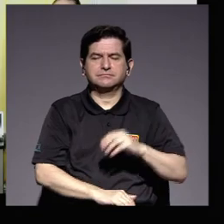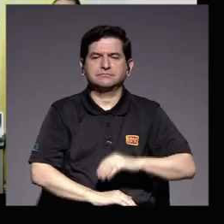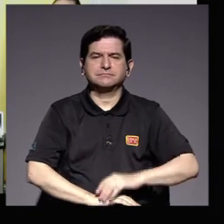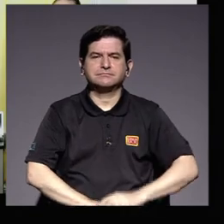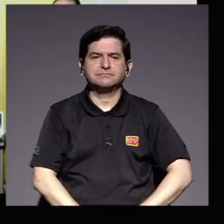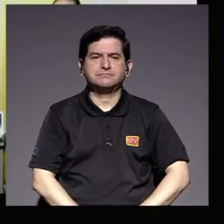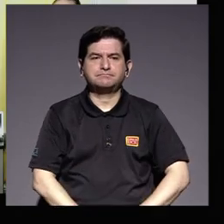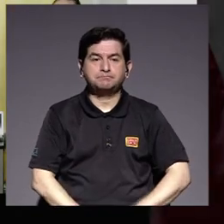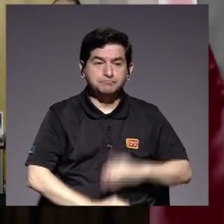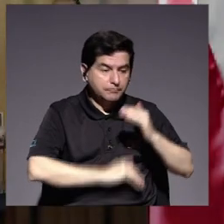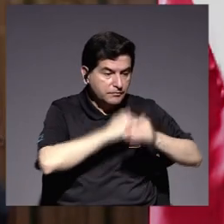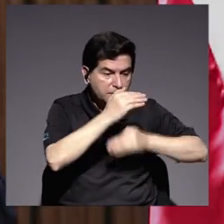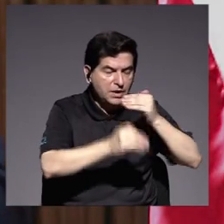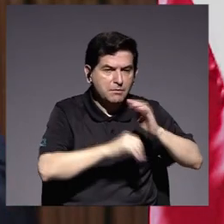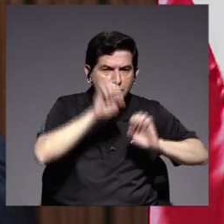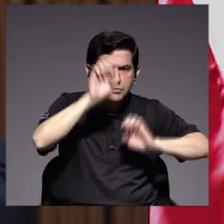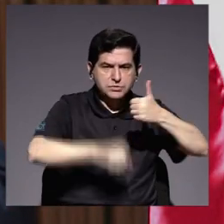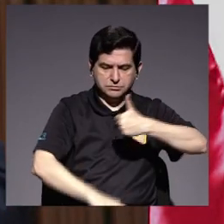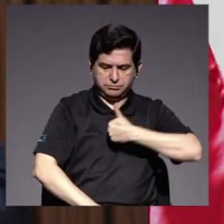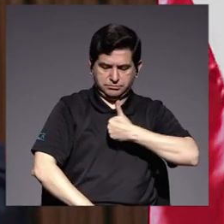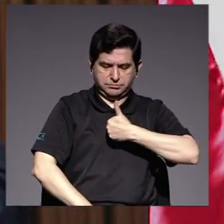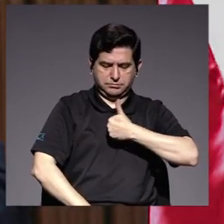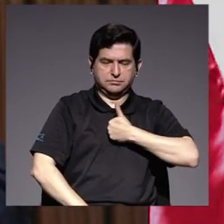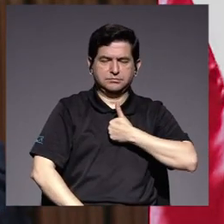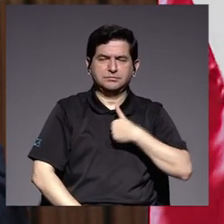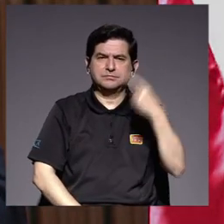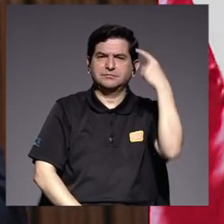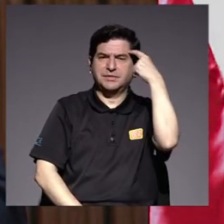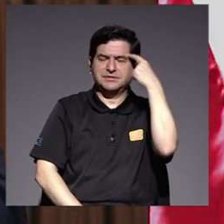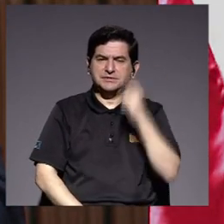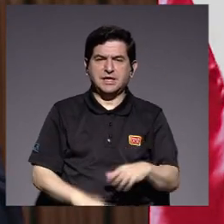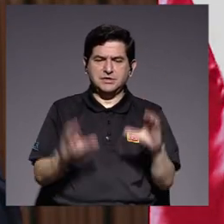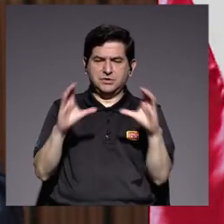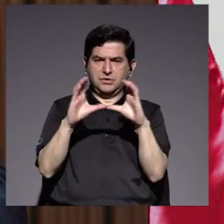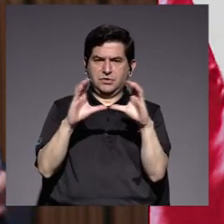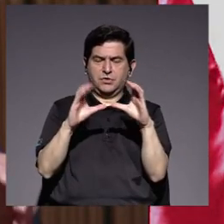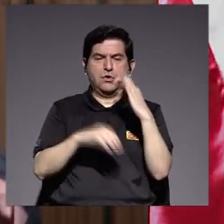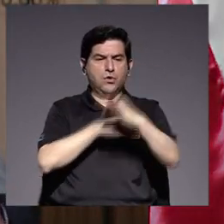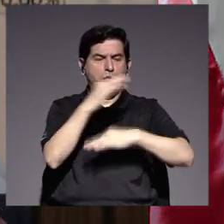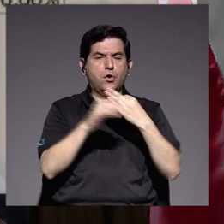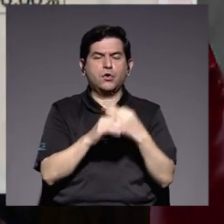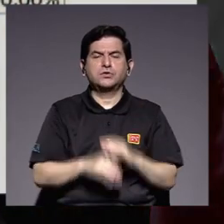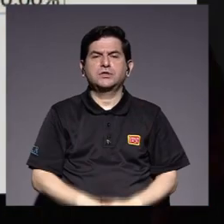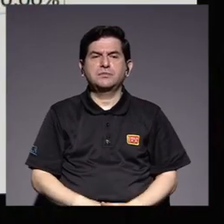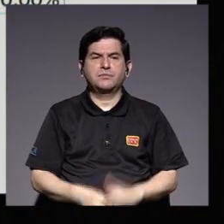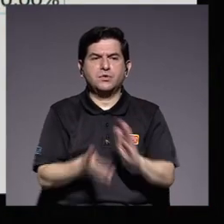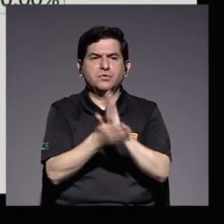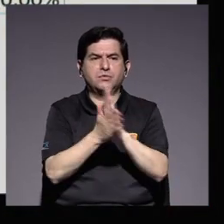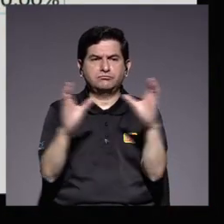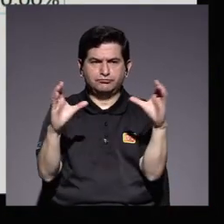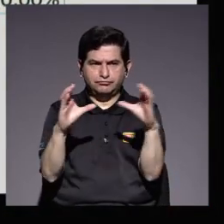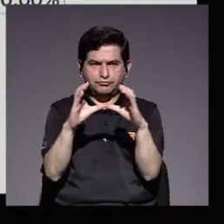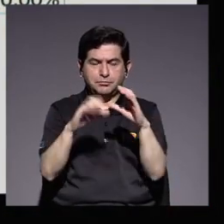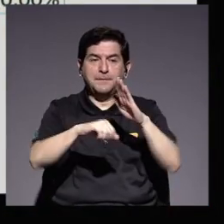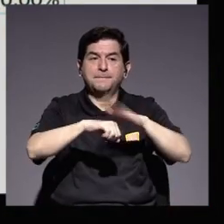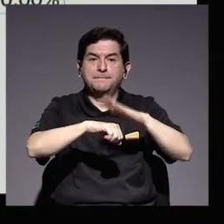Los procesos de autoevaluación con miras a la acreditación o algún tipo de certificación permiten justamente